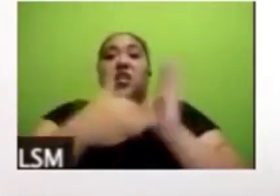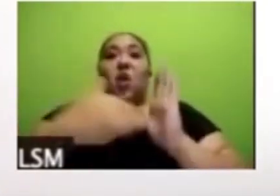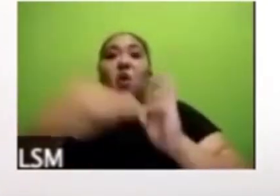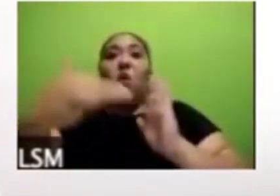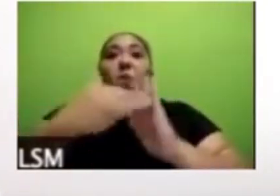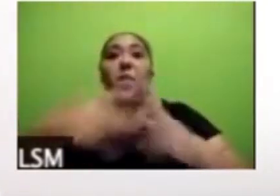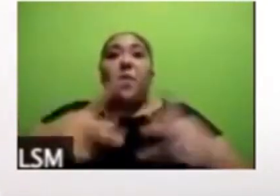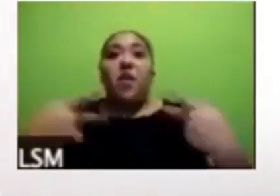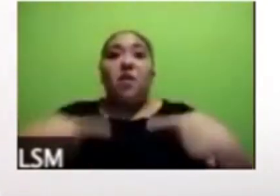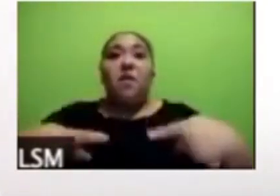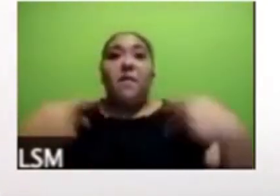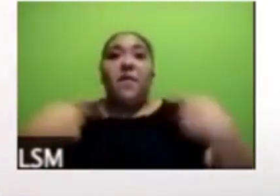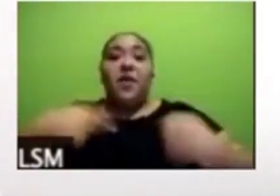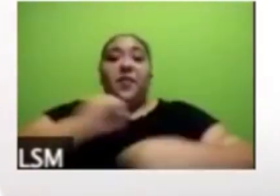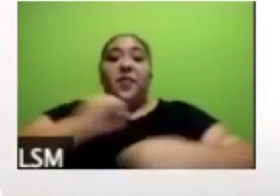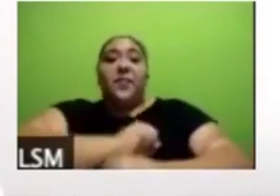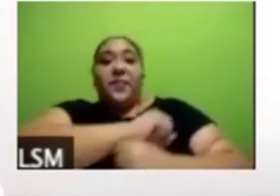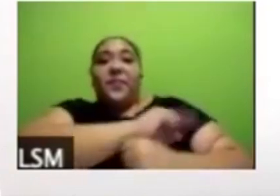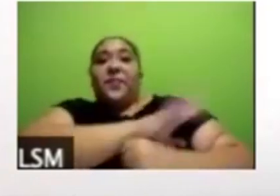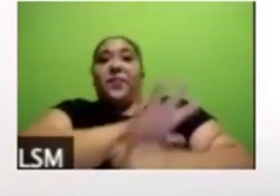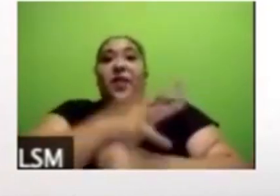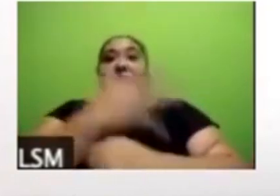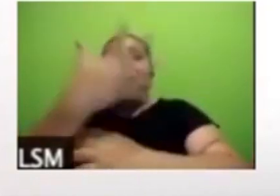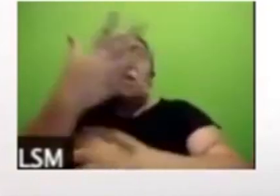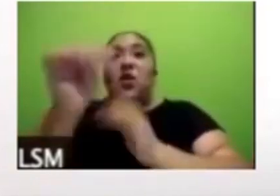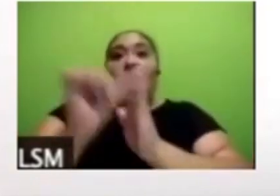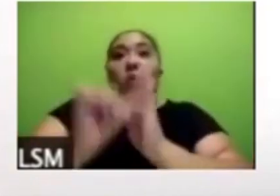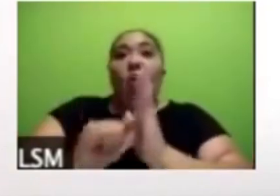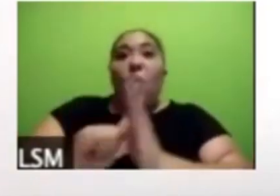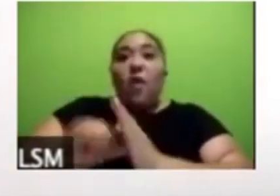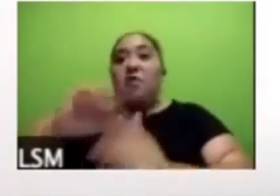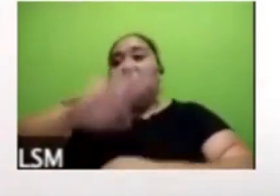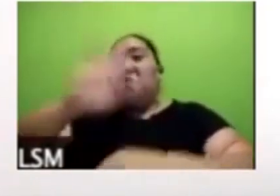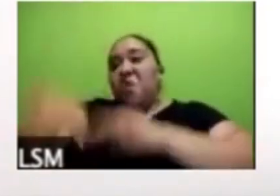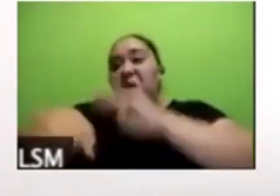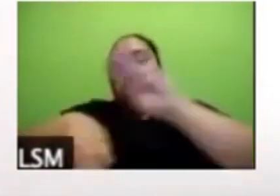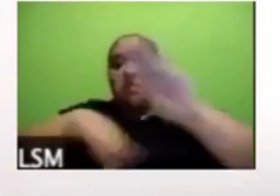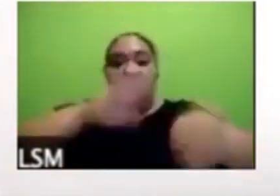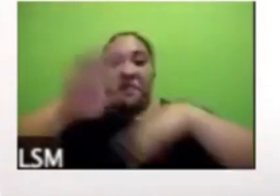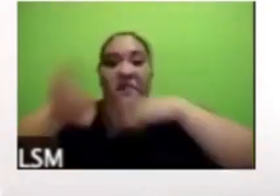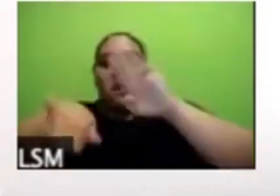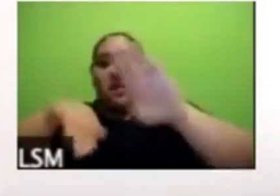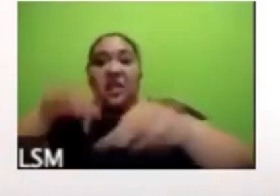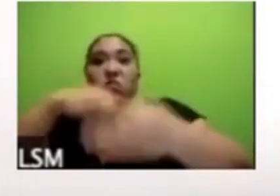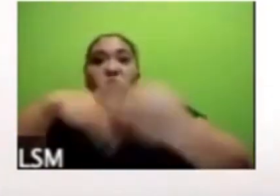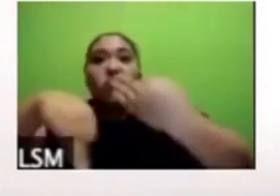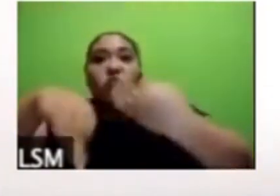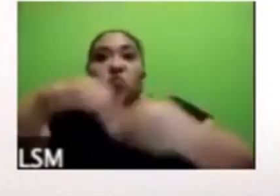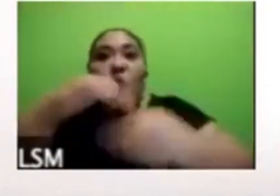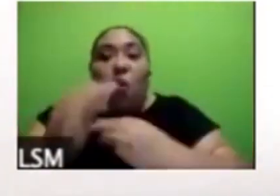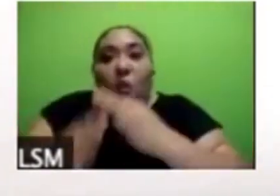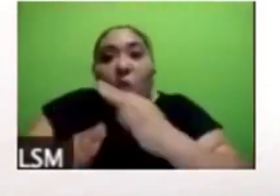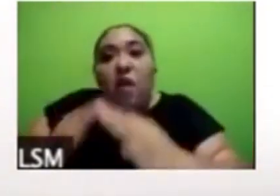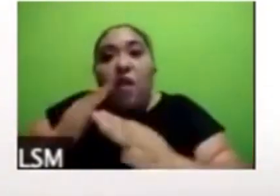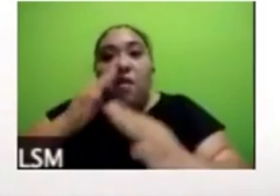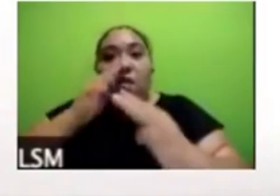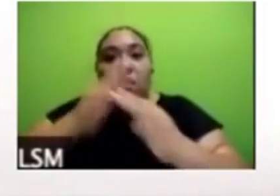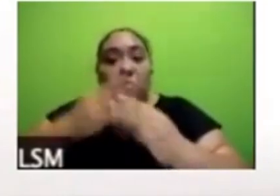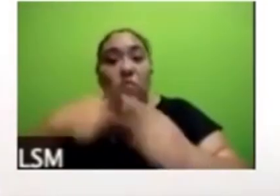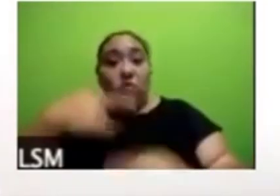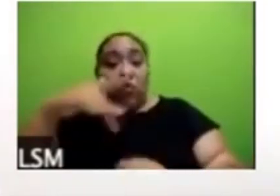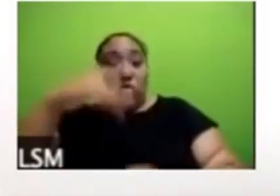de decesos que estamos viendo a nivel mundial o sea pues básicamente si es algo que se va a quedar yo creo que con toda esta